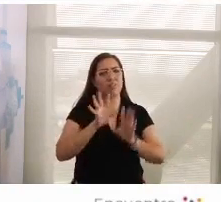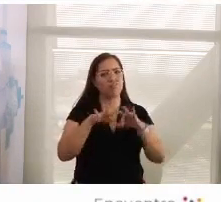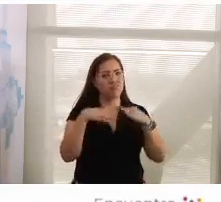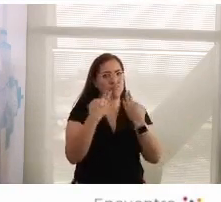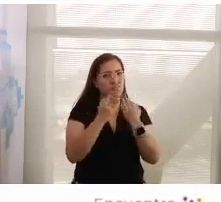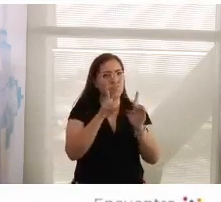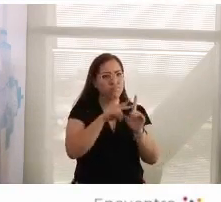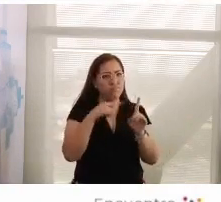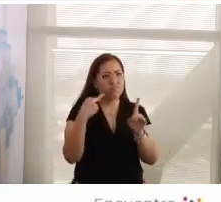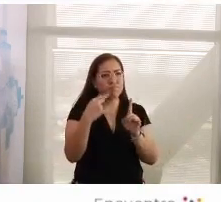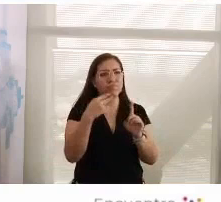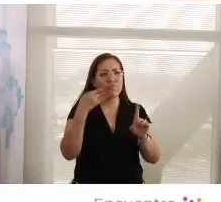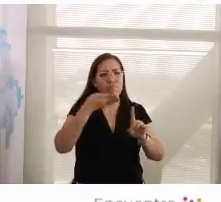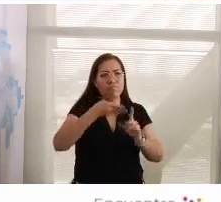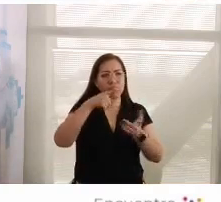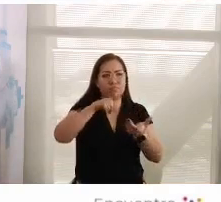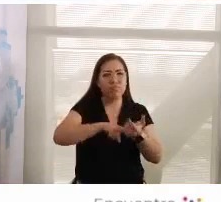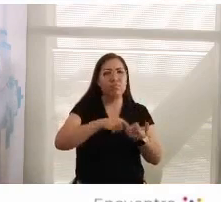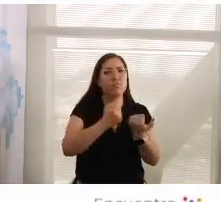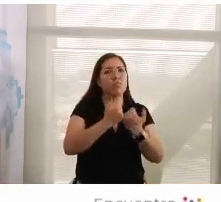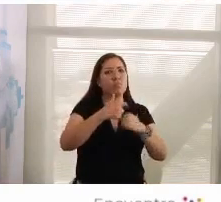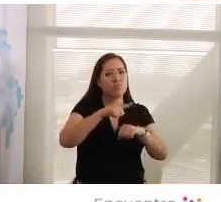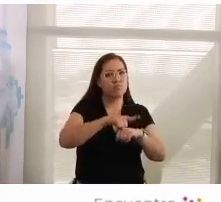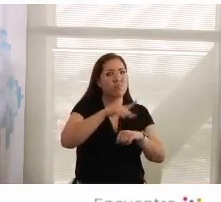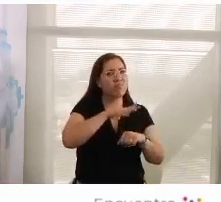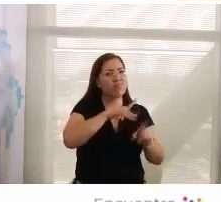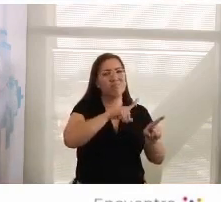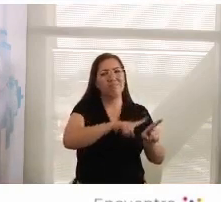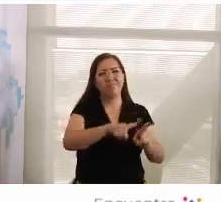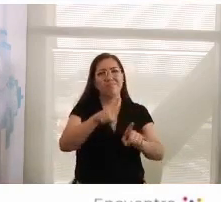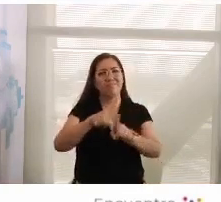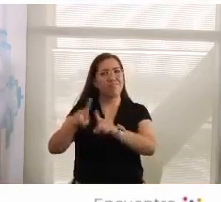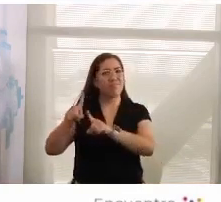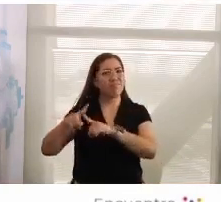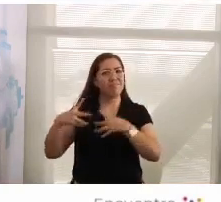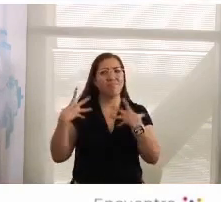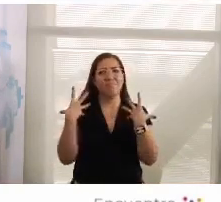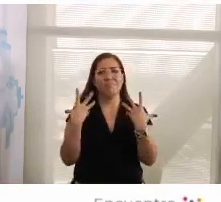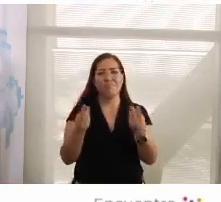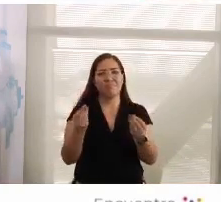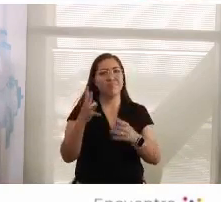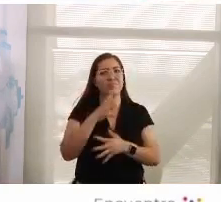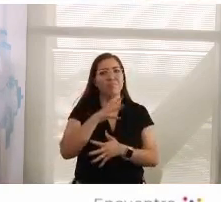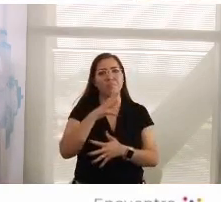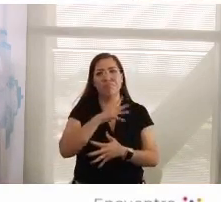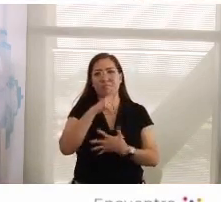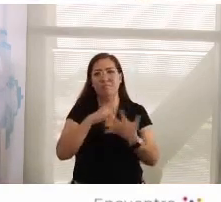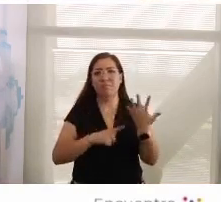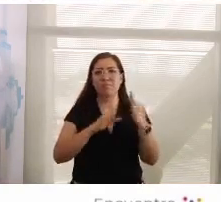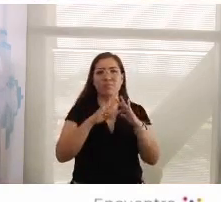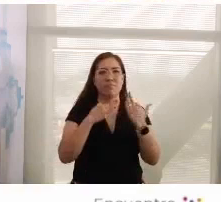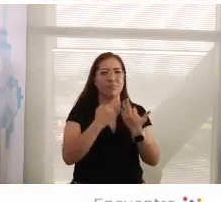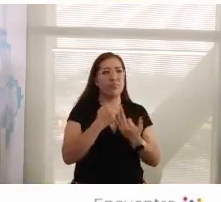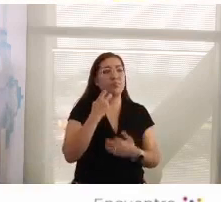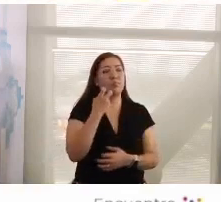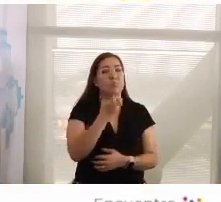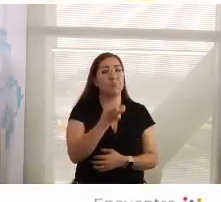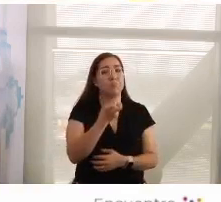al interior de la sociedad hay de todo hay de todo lo que es un aspecto